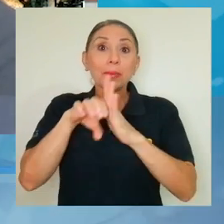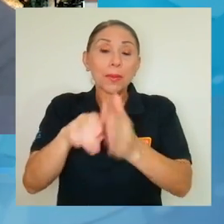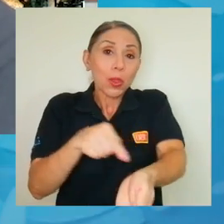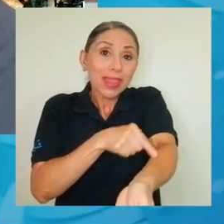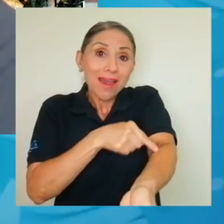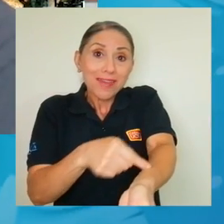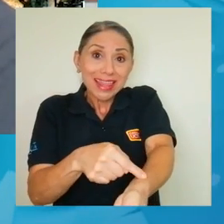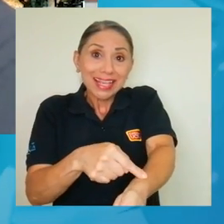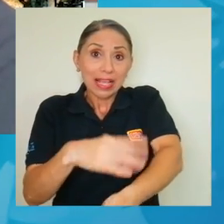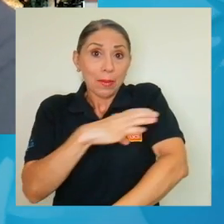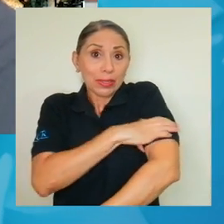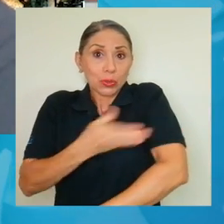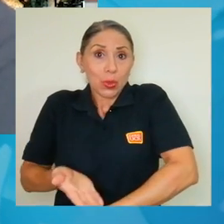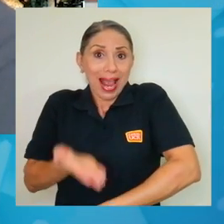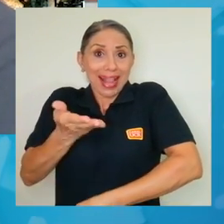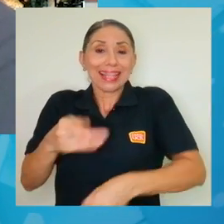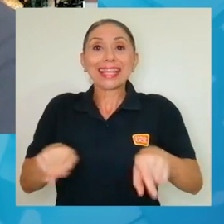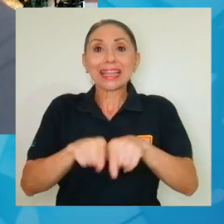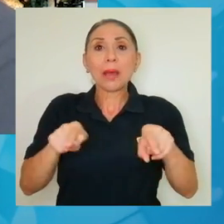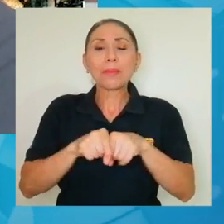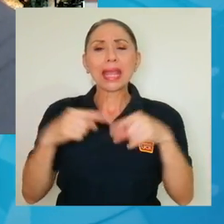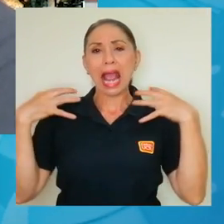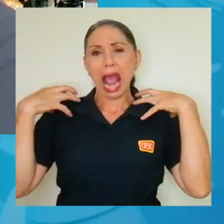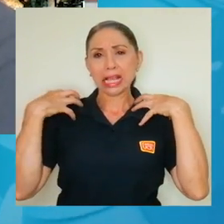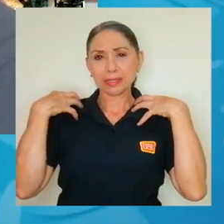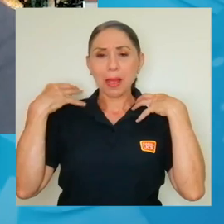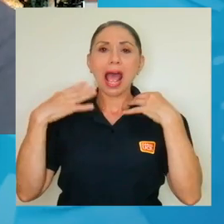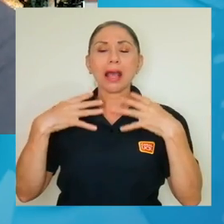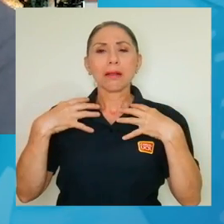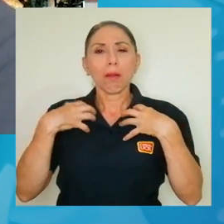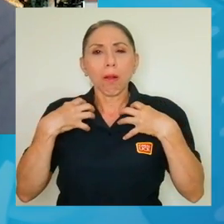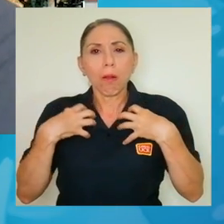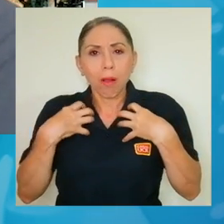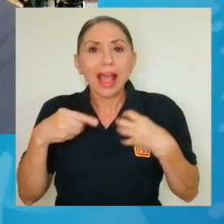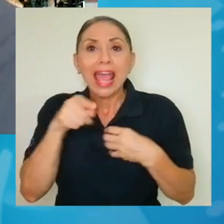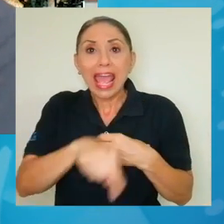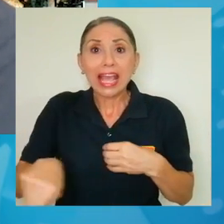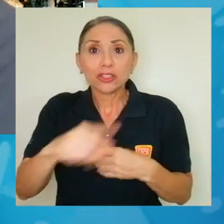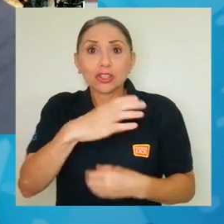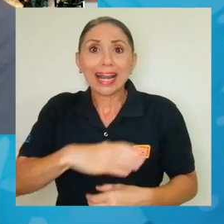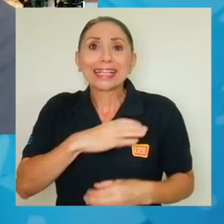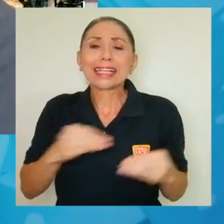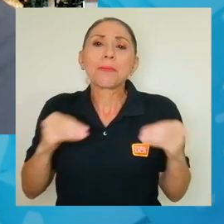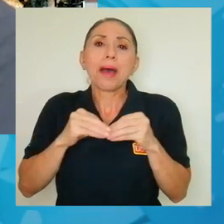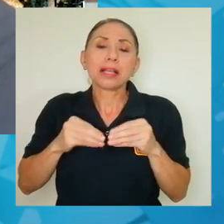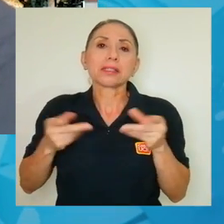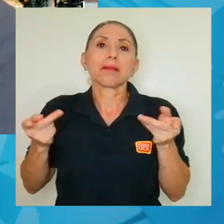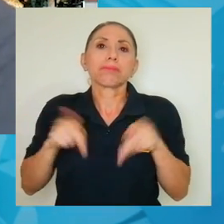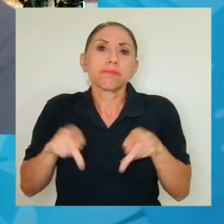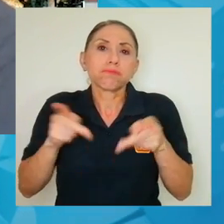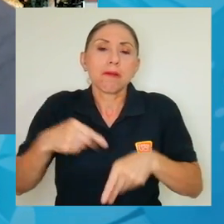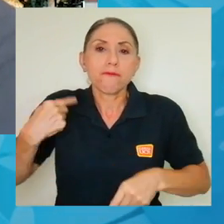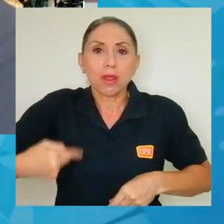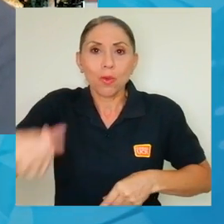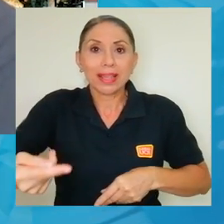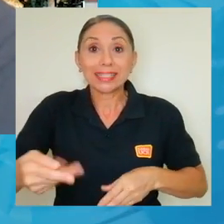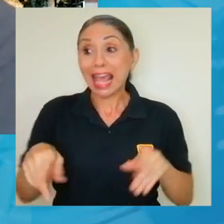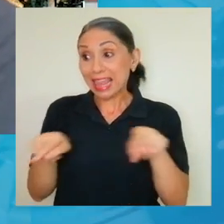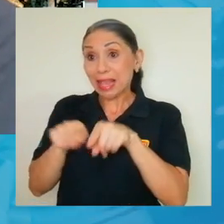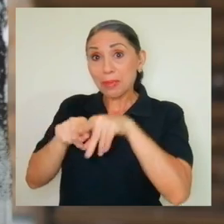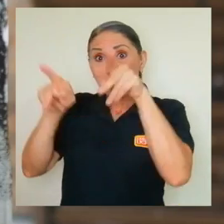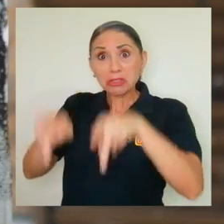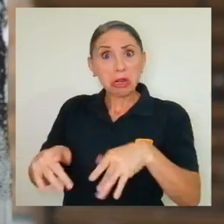hipertensión arterial y asma son de los factores de riesgo más frecuentes. Y en el grupo de pacientes que del todo no tienen